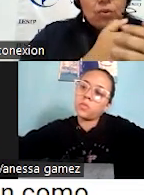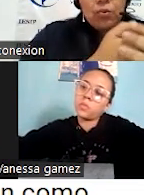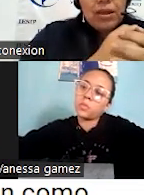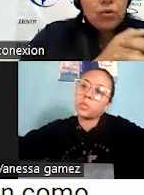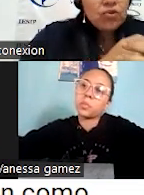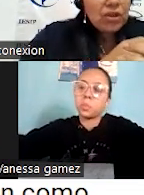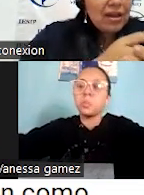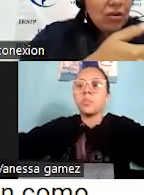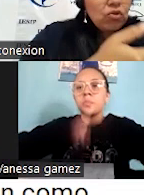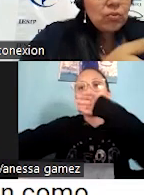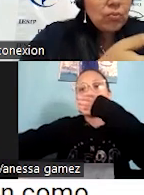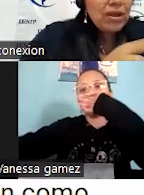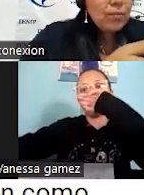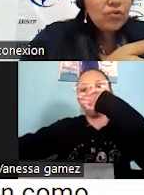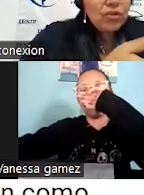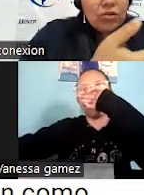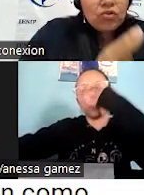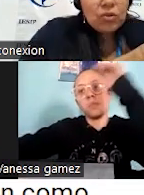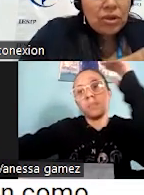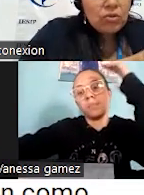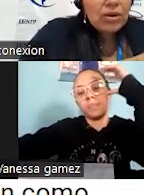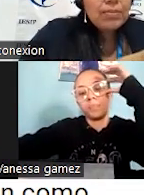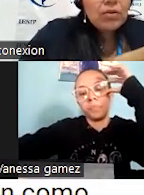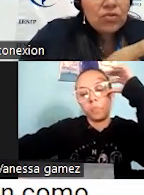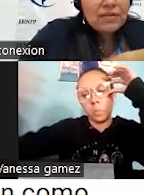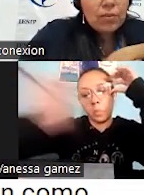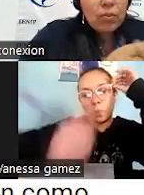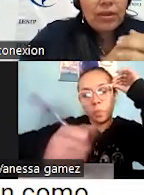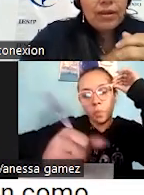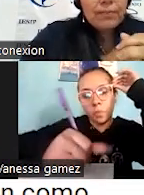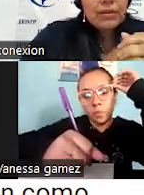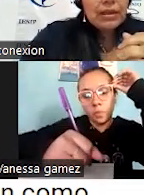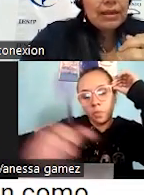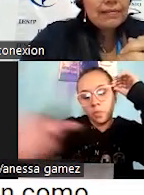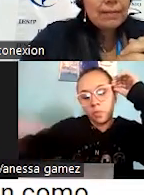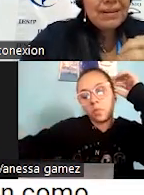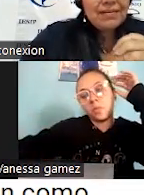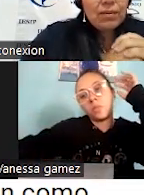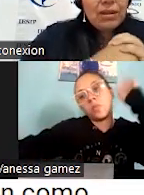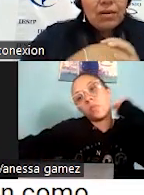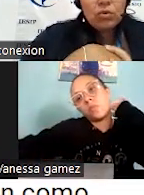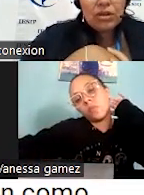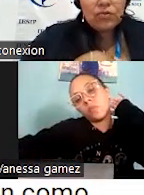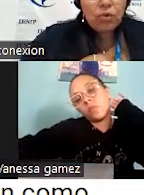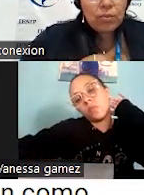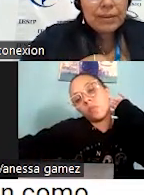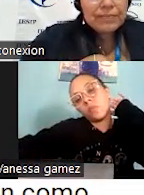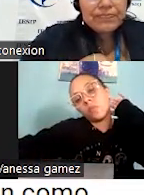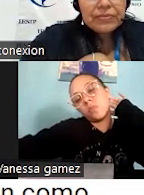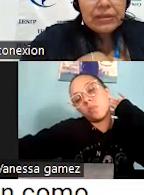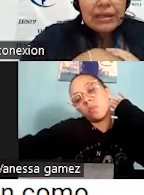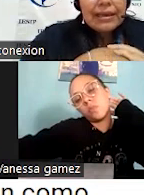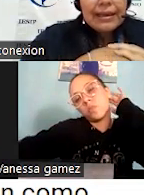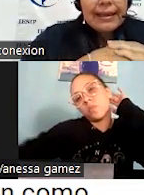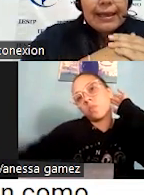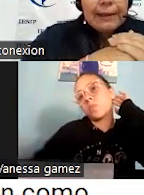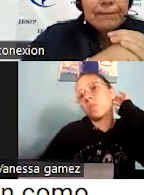No se puede poseer, no se puede tocar, pero sí se puede percibir de otra forma.